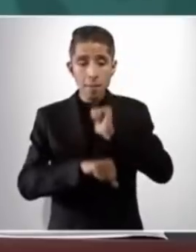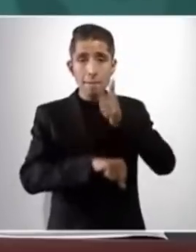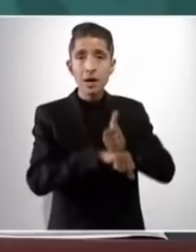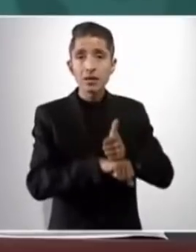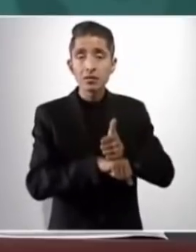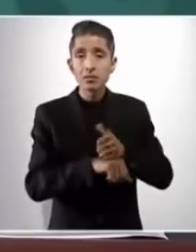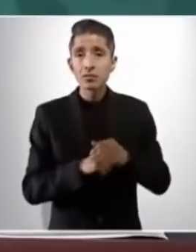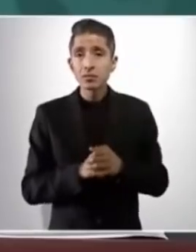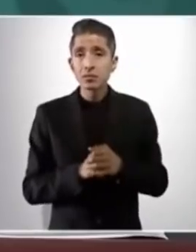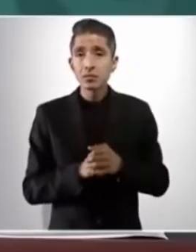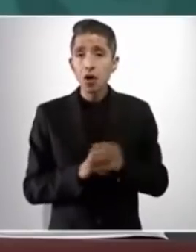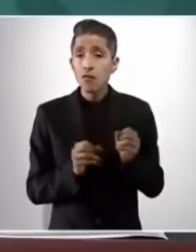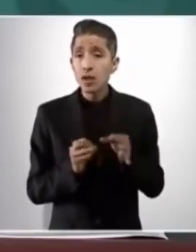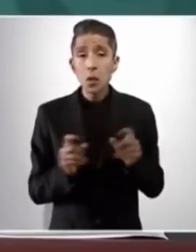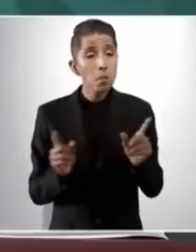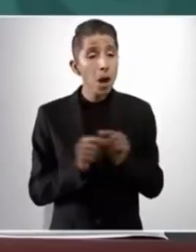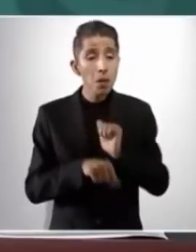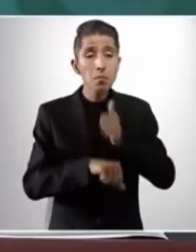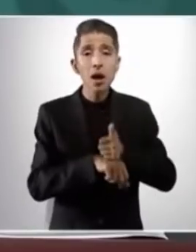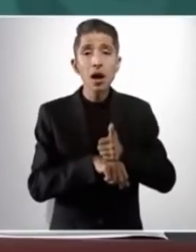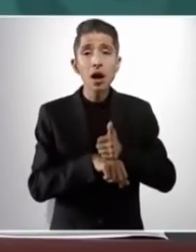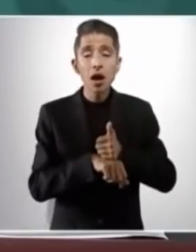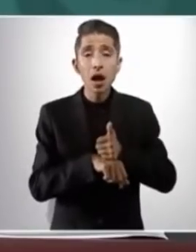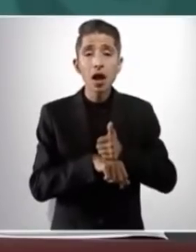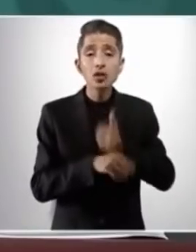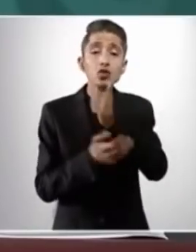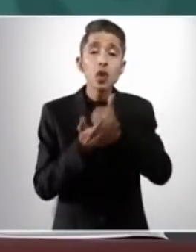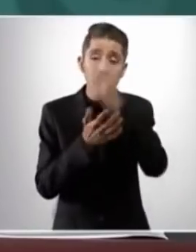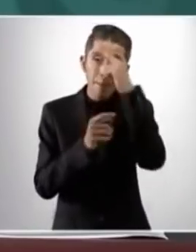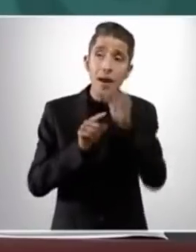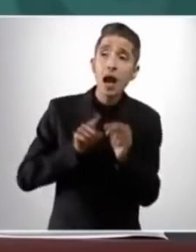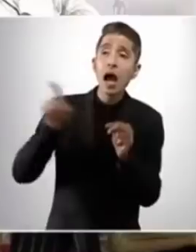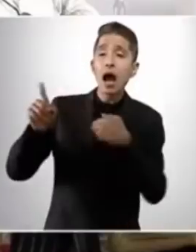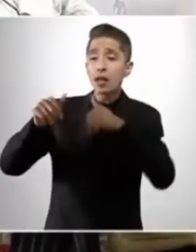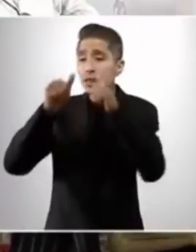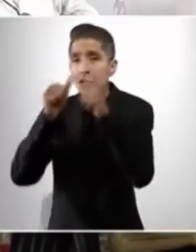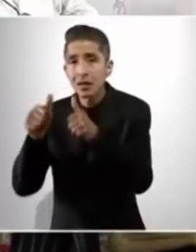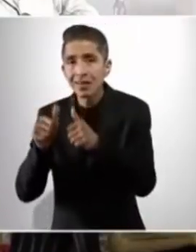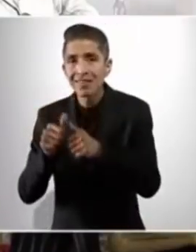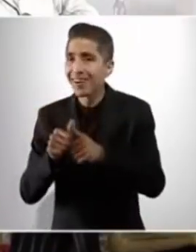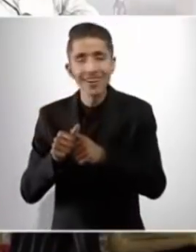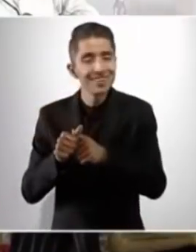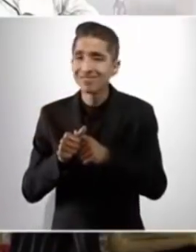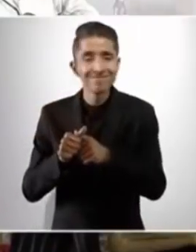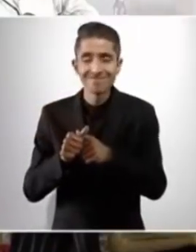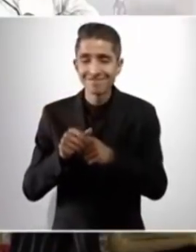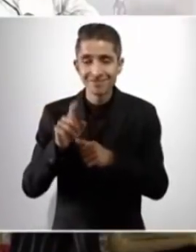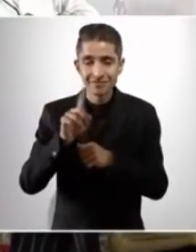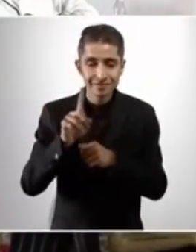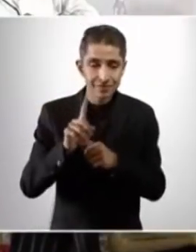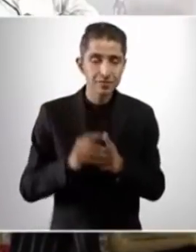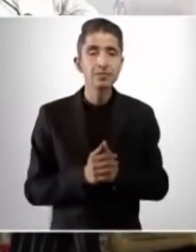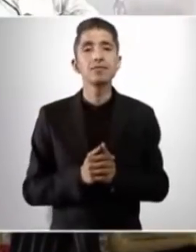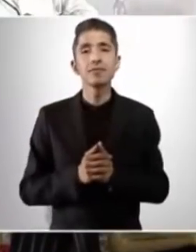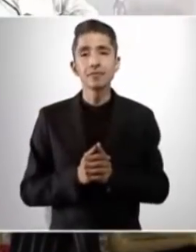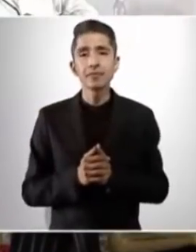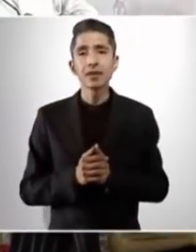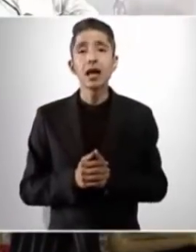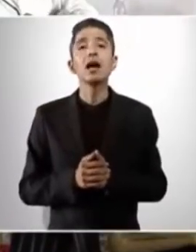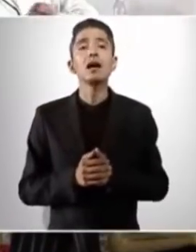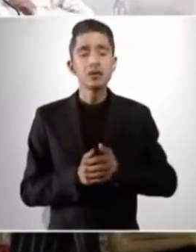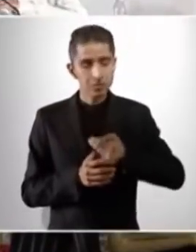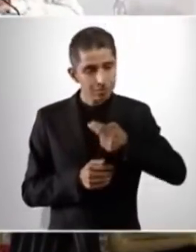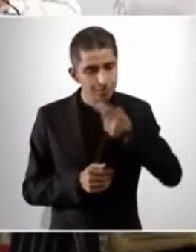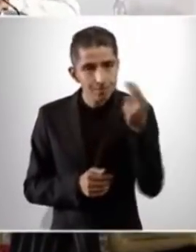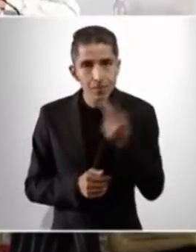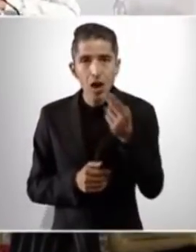seguir despachando en la Ciudad de México, no. No, es tener